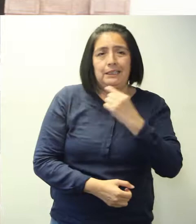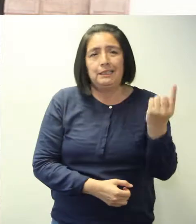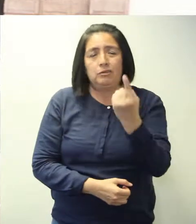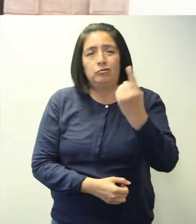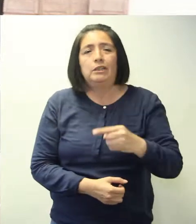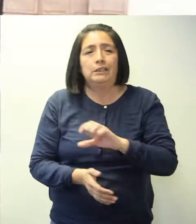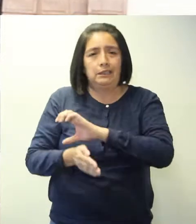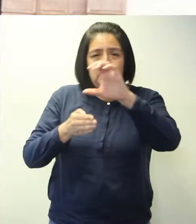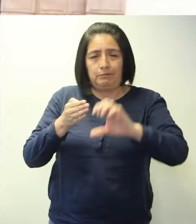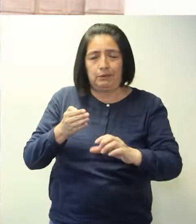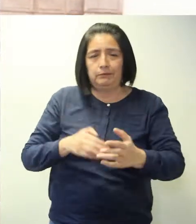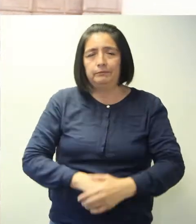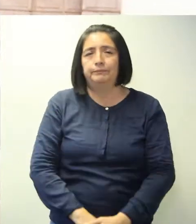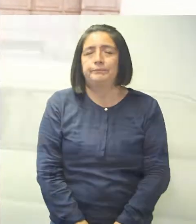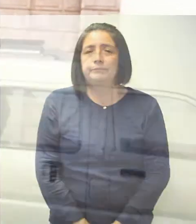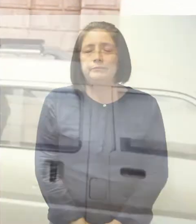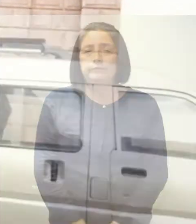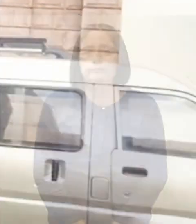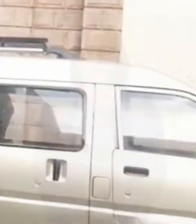Universidad Nacional de Cajamarca.